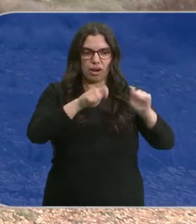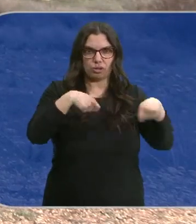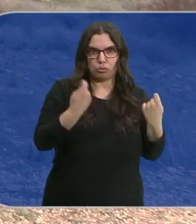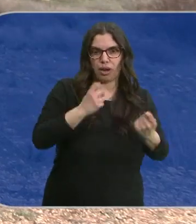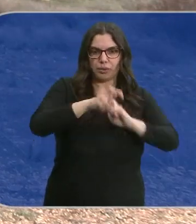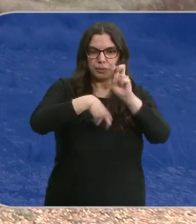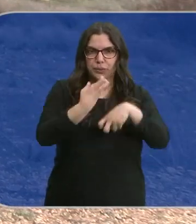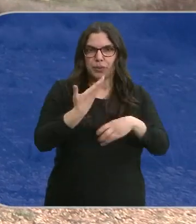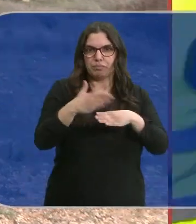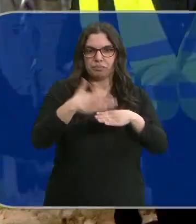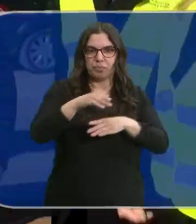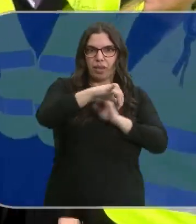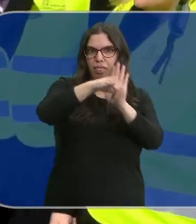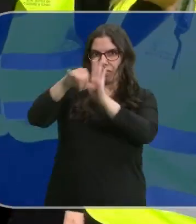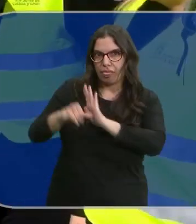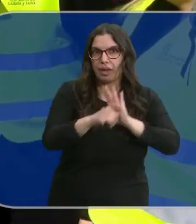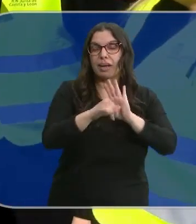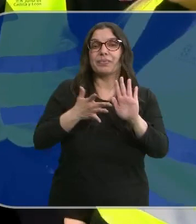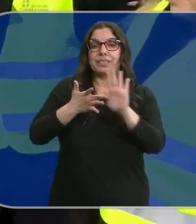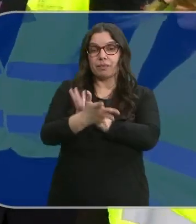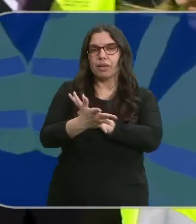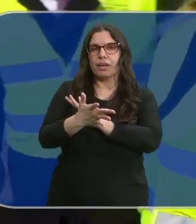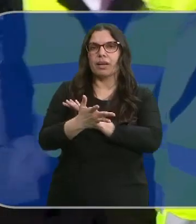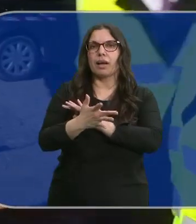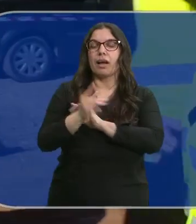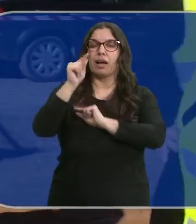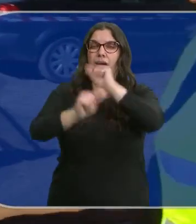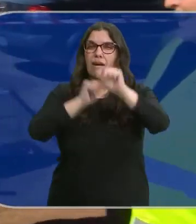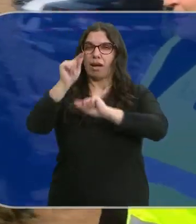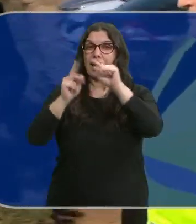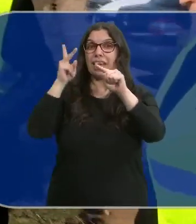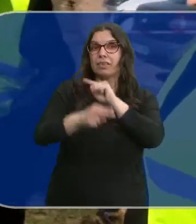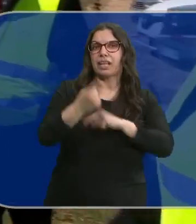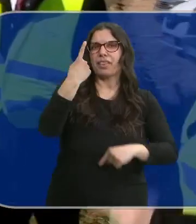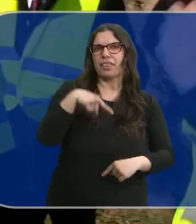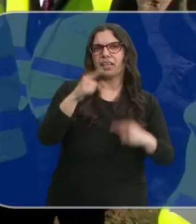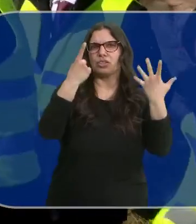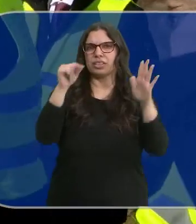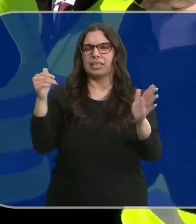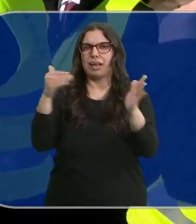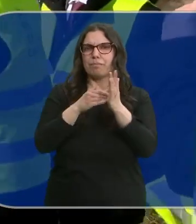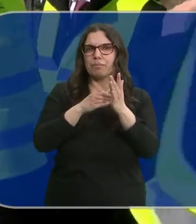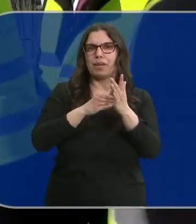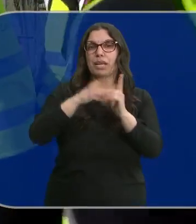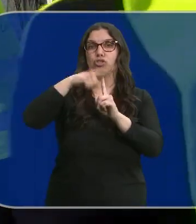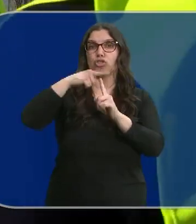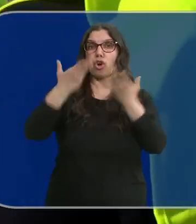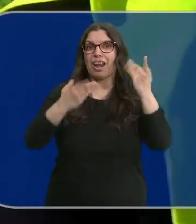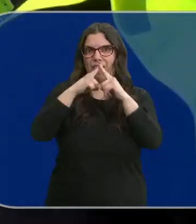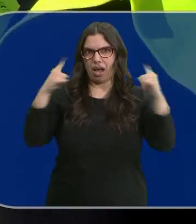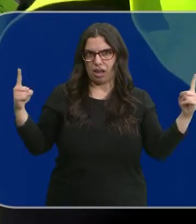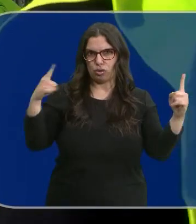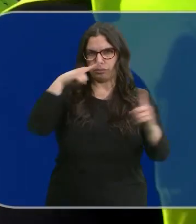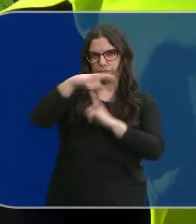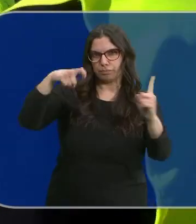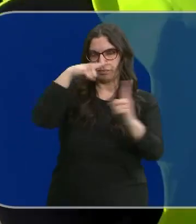residuos agroganaderos locales. Se calcula que va a permitir evitar la emisión de 170.000 toneladas de CO2 al año. La inversión